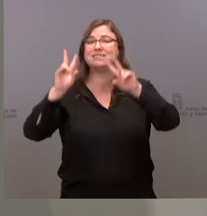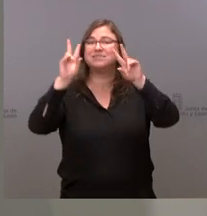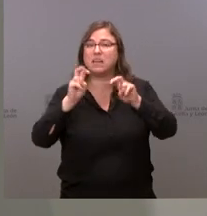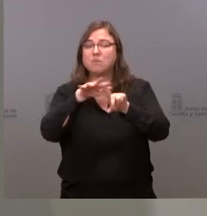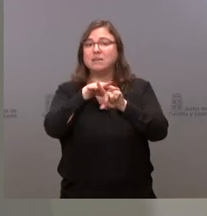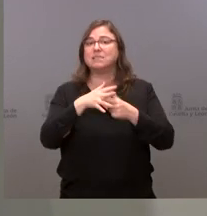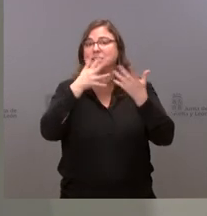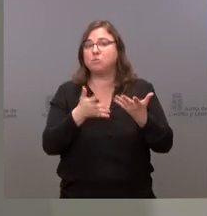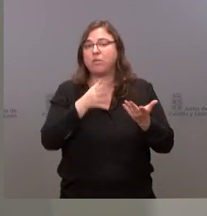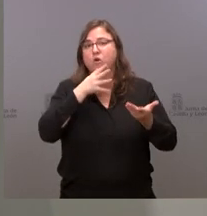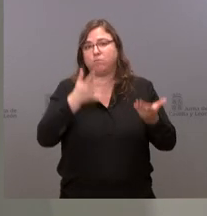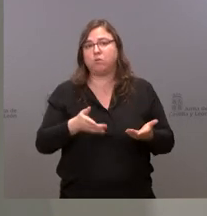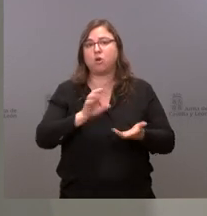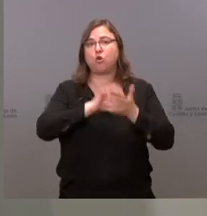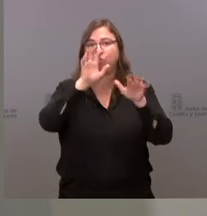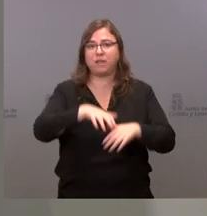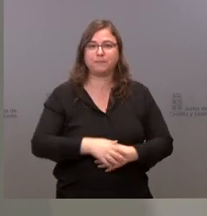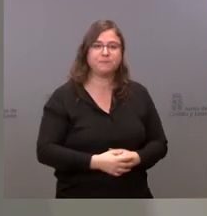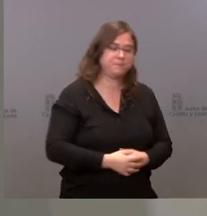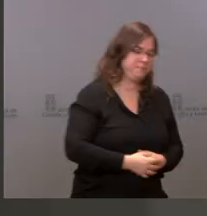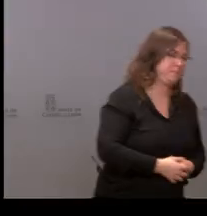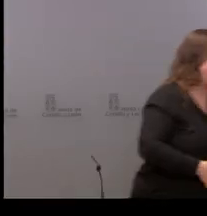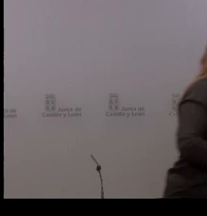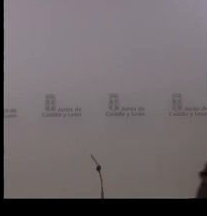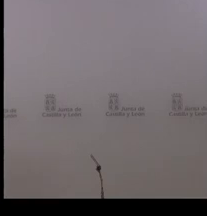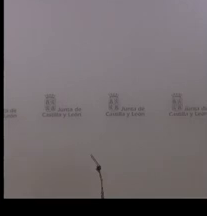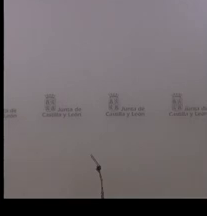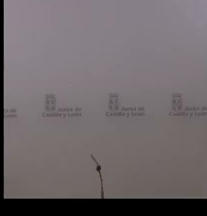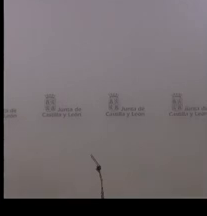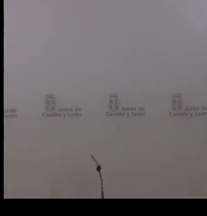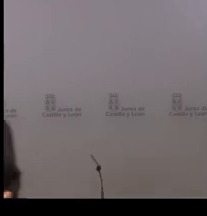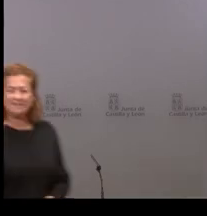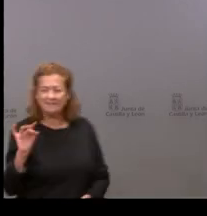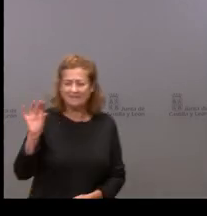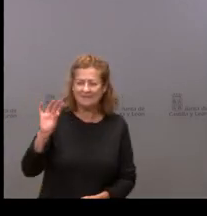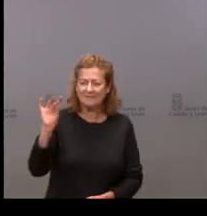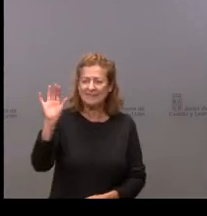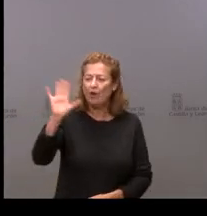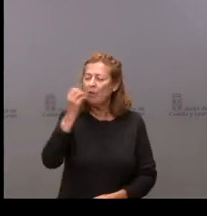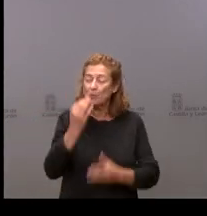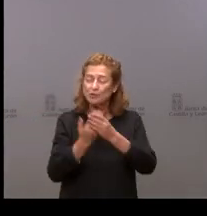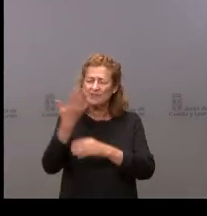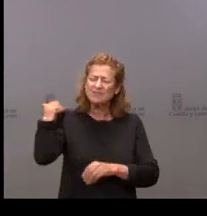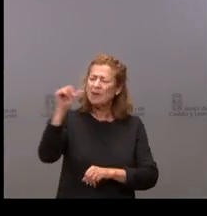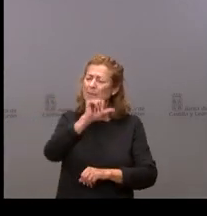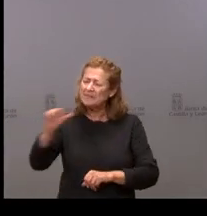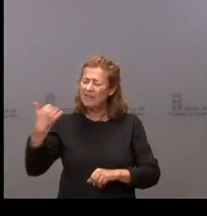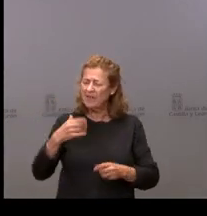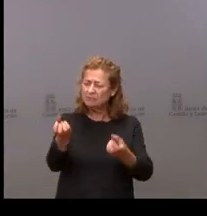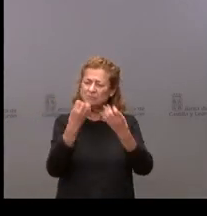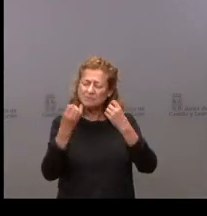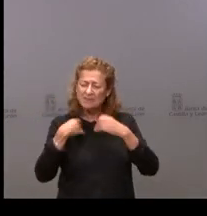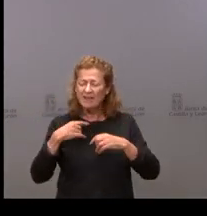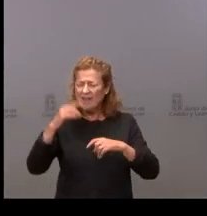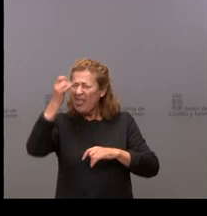circunstancias y condiciones de nuestra comunidad autónoma. Sí, hola, buenos días. La semana pasada ya nos comentaban que la intención que